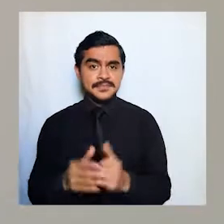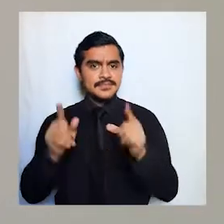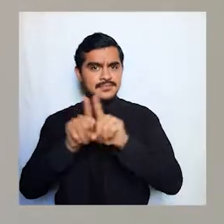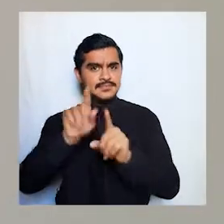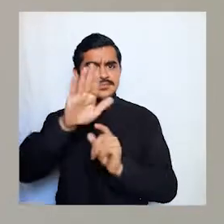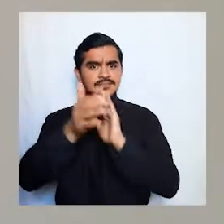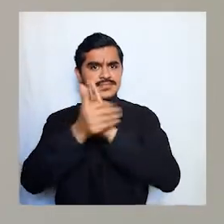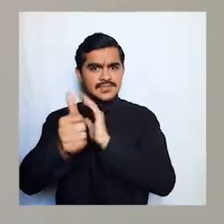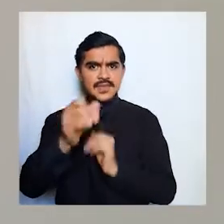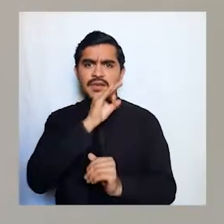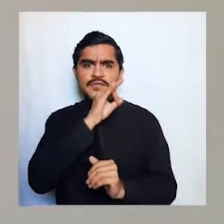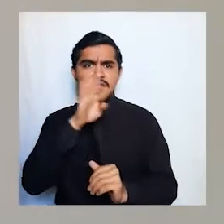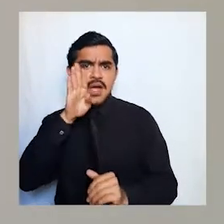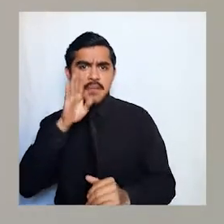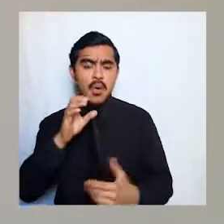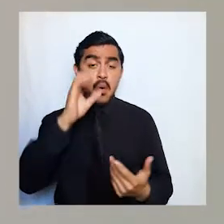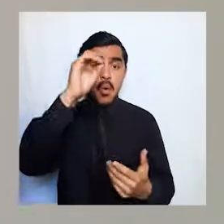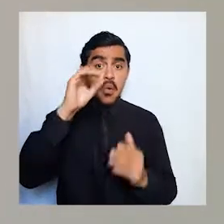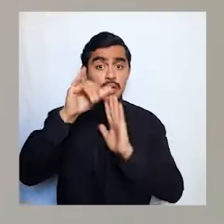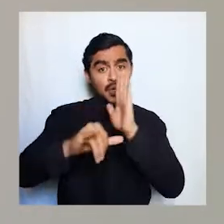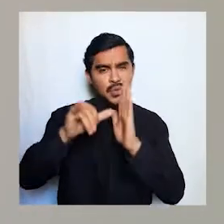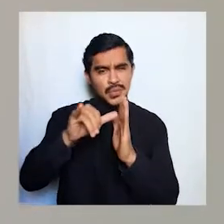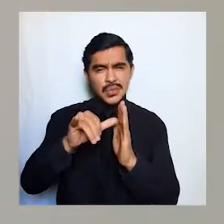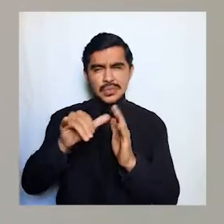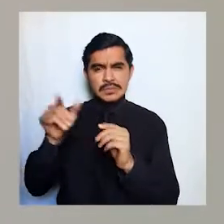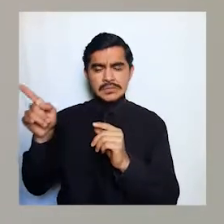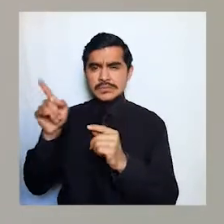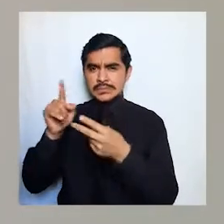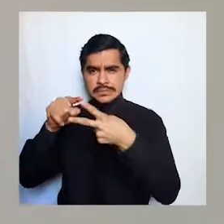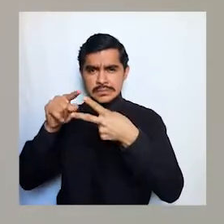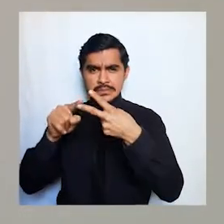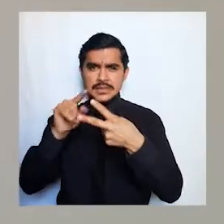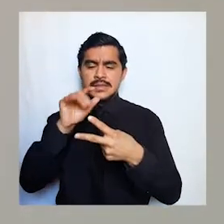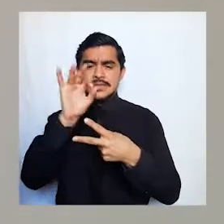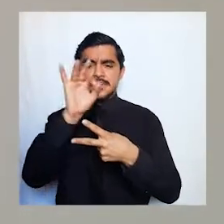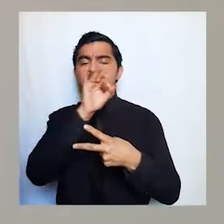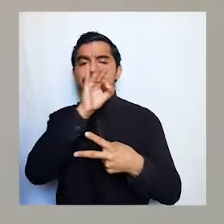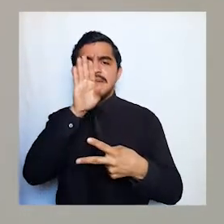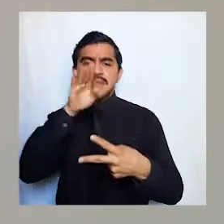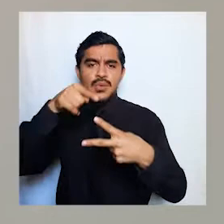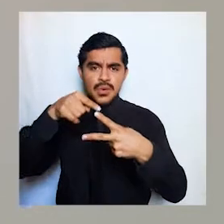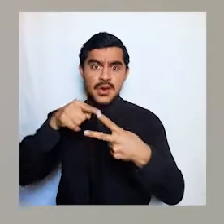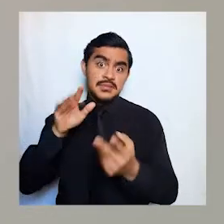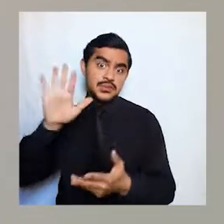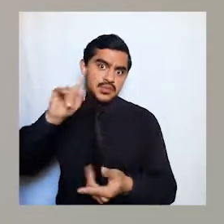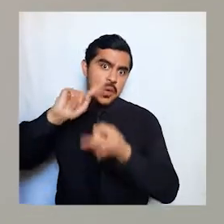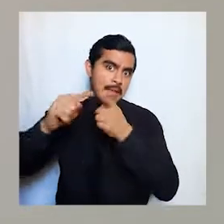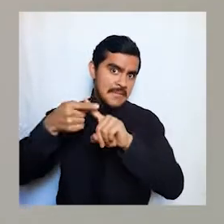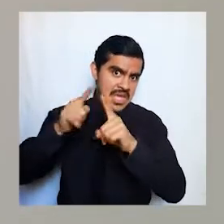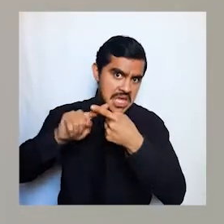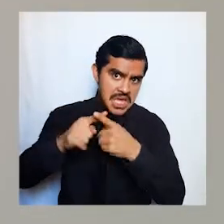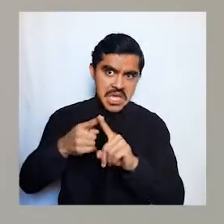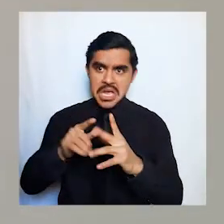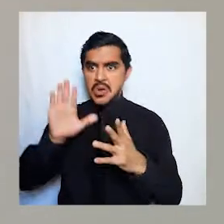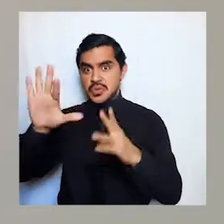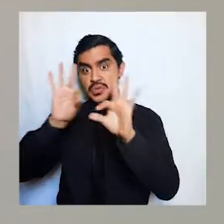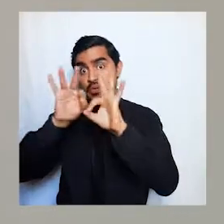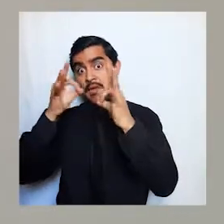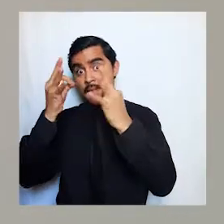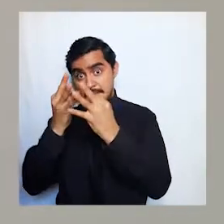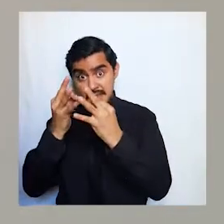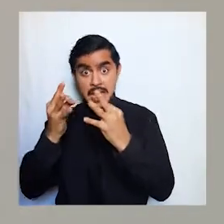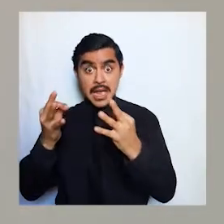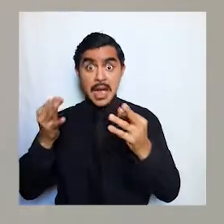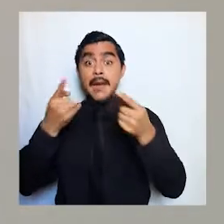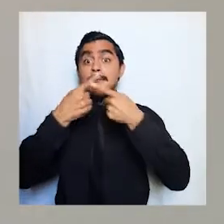todos tus talentos en facebook y en youtube la única diferencia es que en facebook normalmente la gente que te va a ver son tus amigos o tus familiares